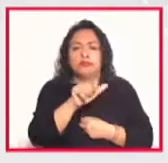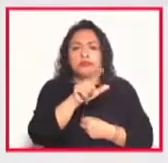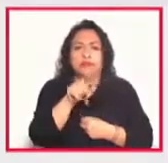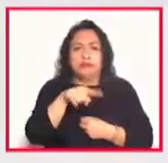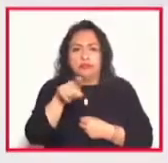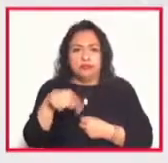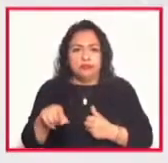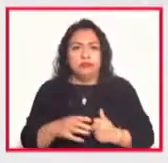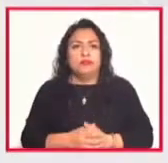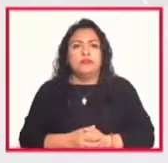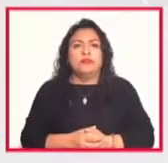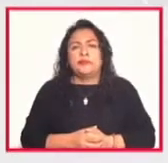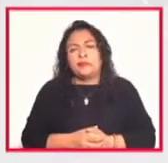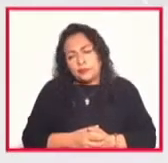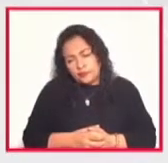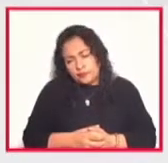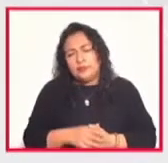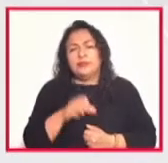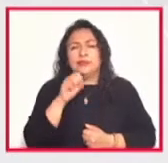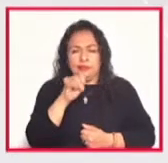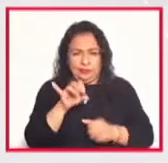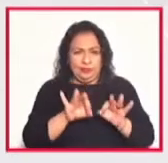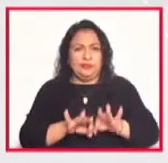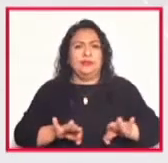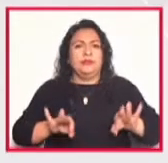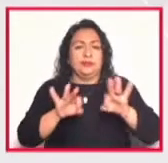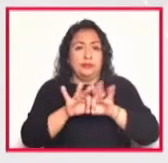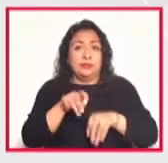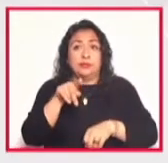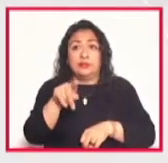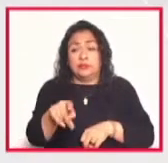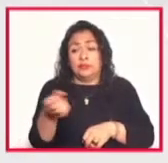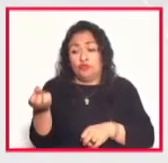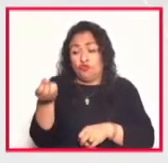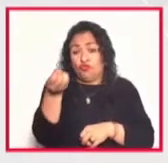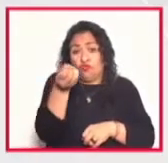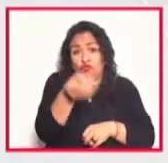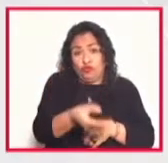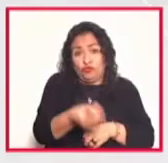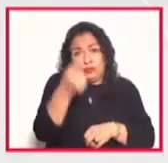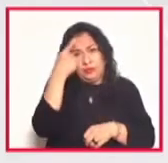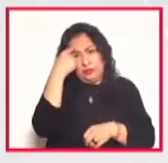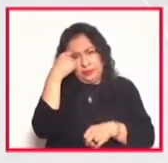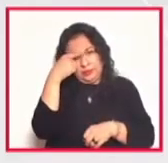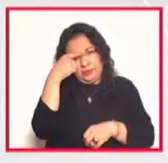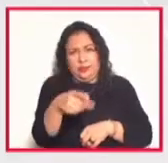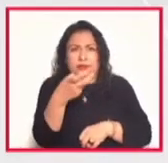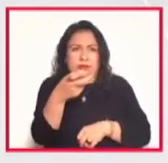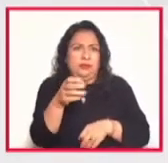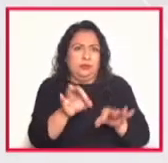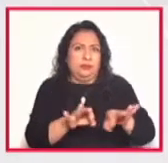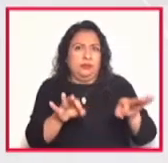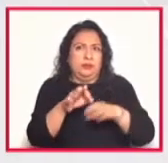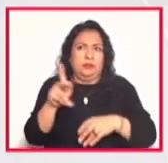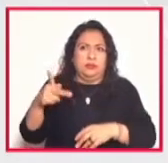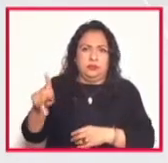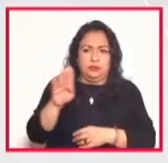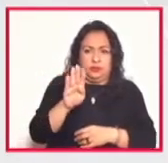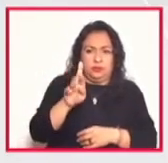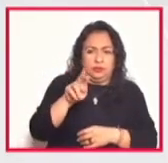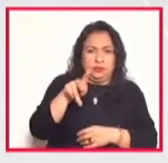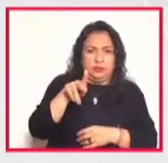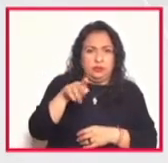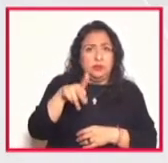desde luego es importante resaltar que la contribución aportación principal de Dave Brubeck fue